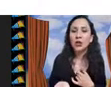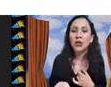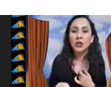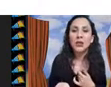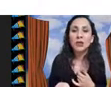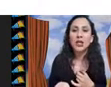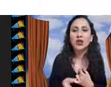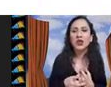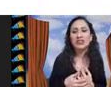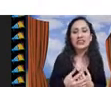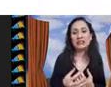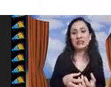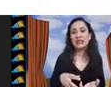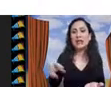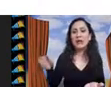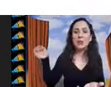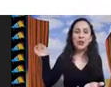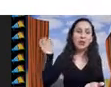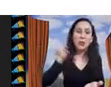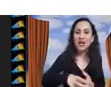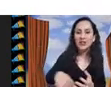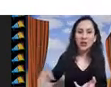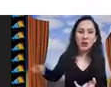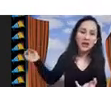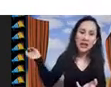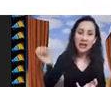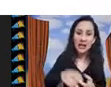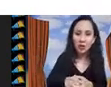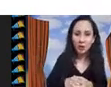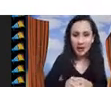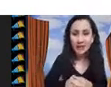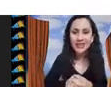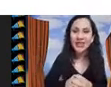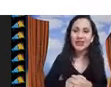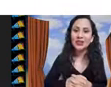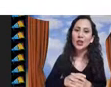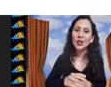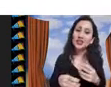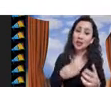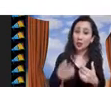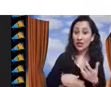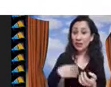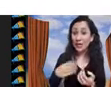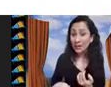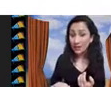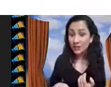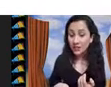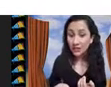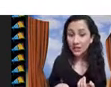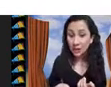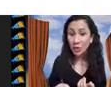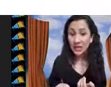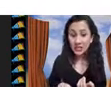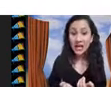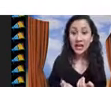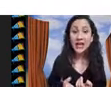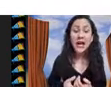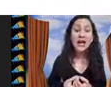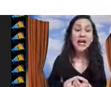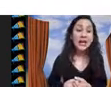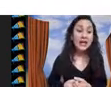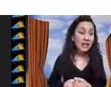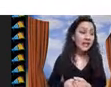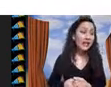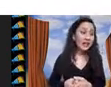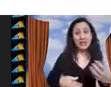incluimos este conocimiento sin necesidad de ponerle un parche o agregarle algo más sino hacerlo todavía más eficiente de lo que ya